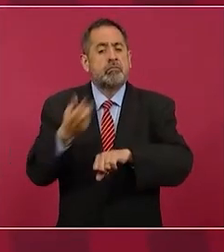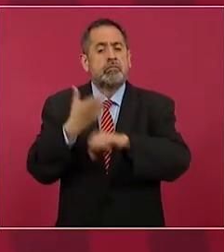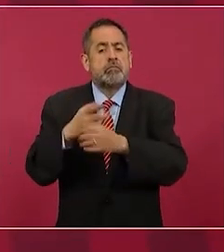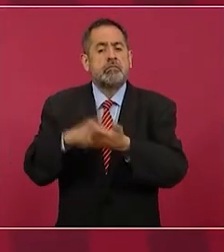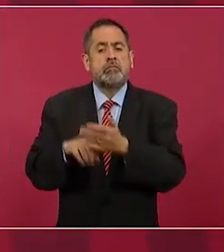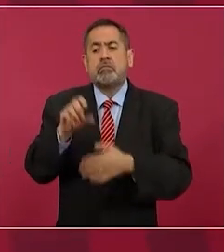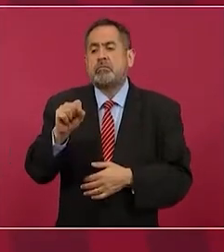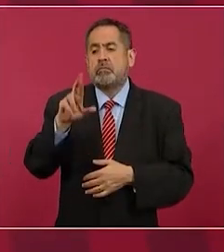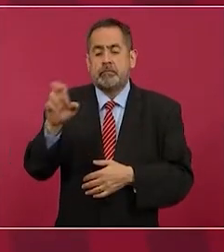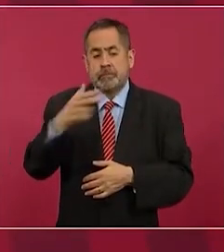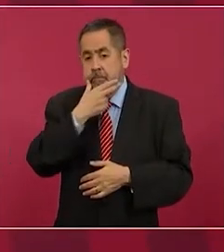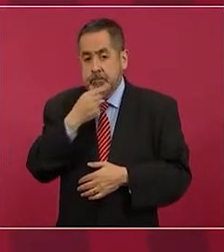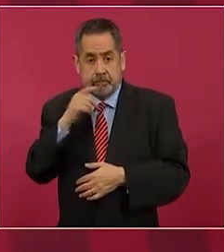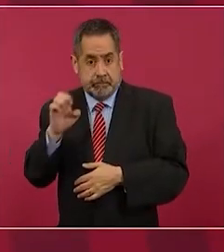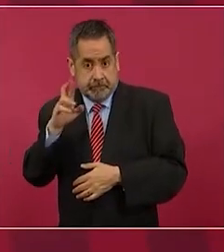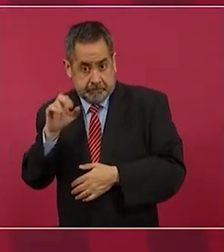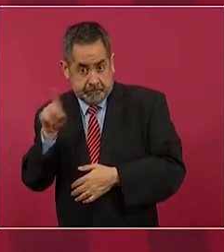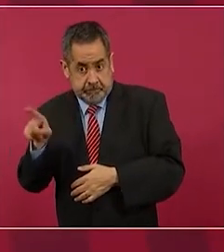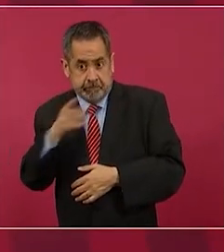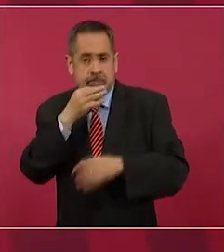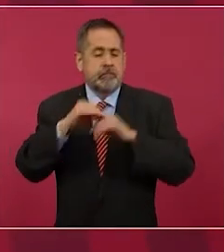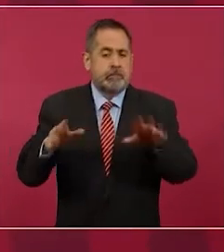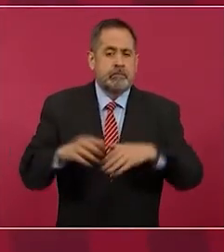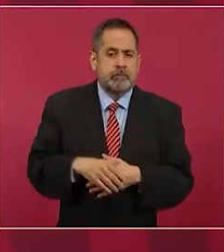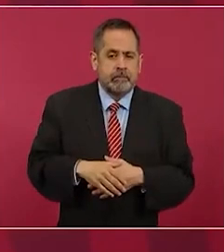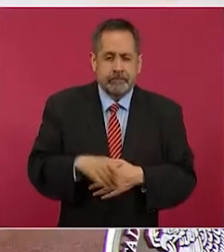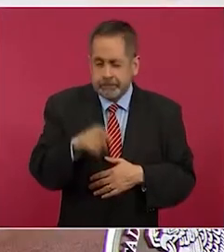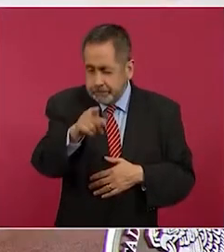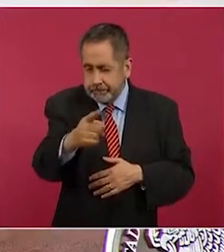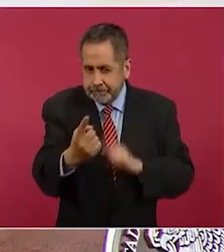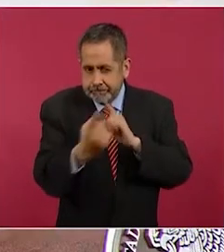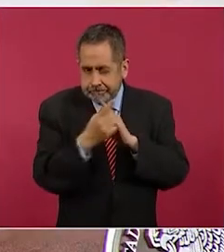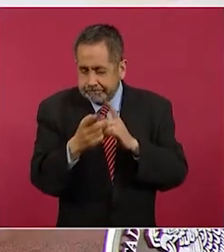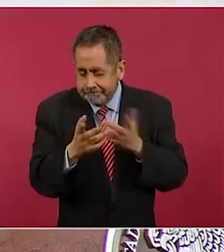de Relaciones Exteriores. Me tocas a mí el tema